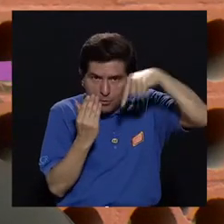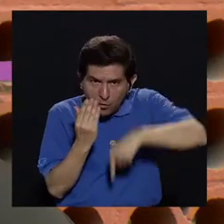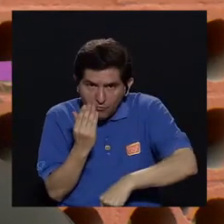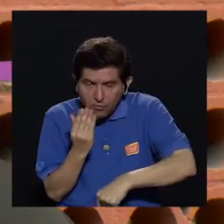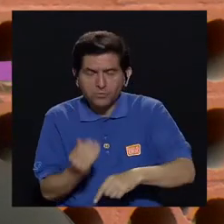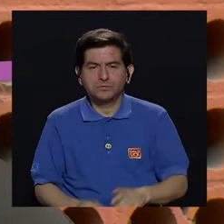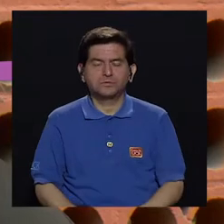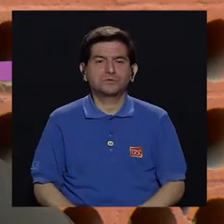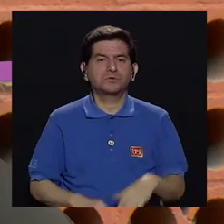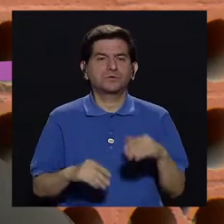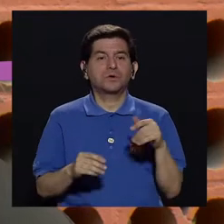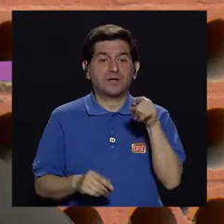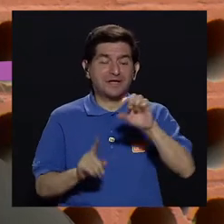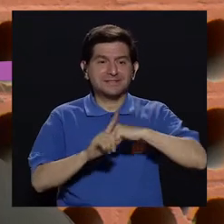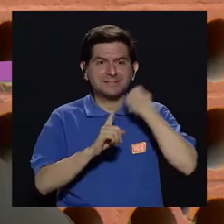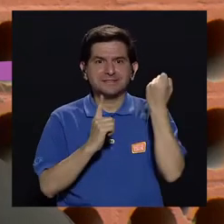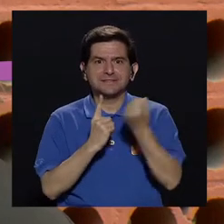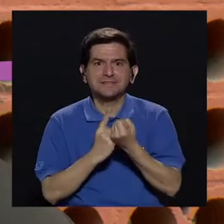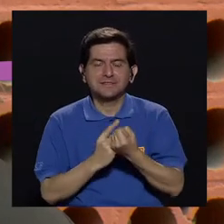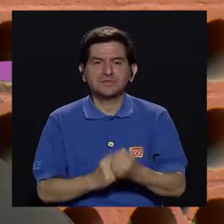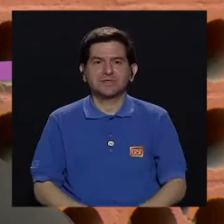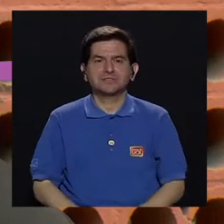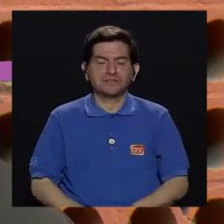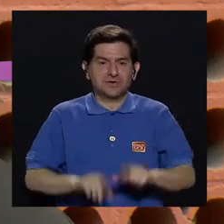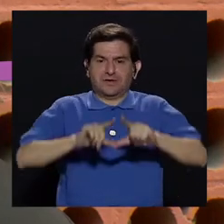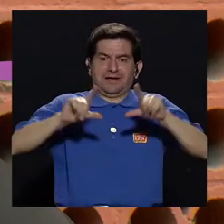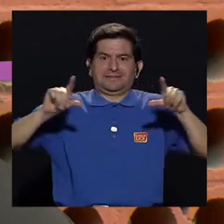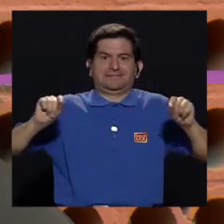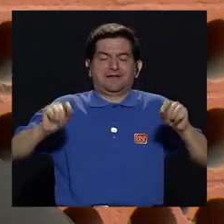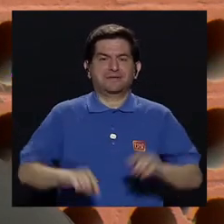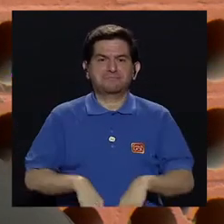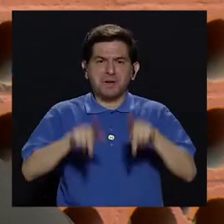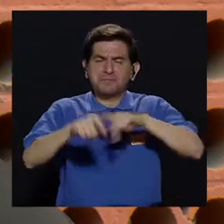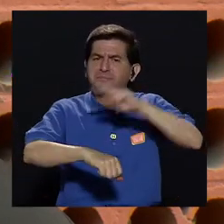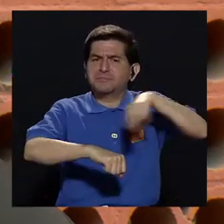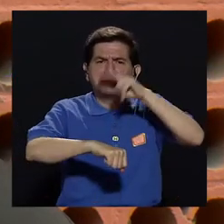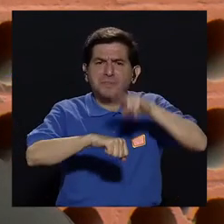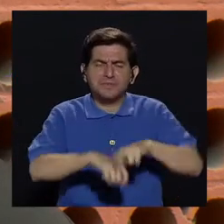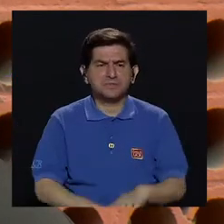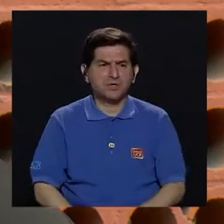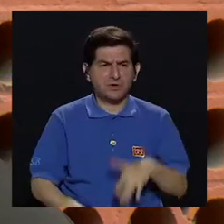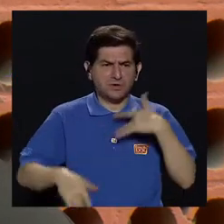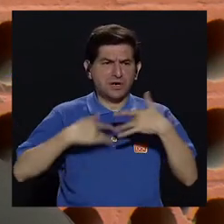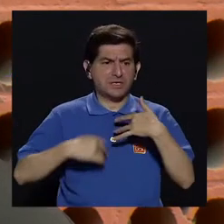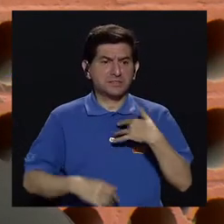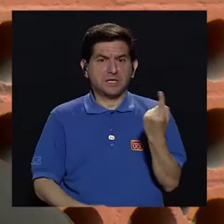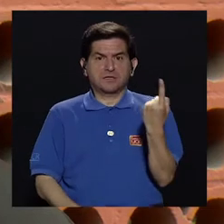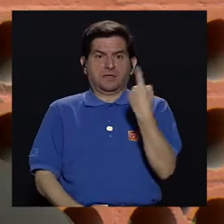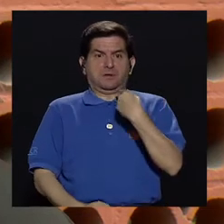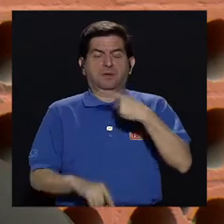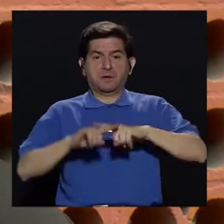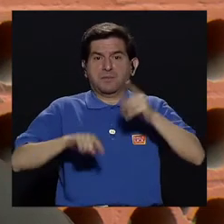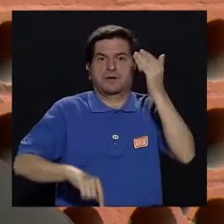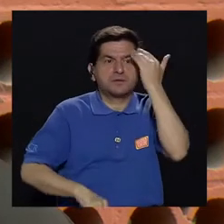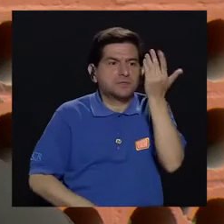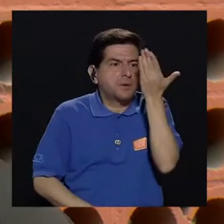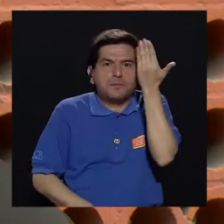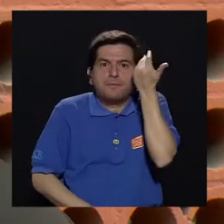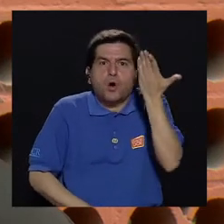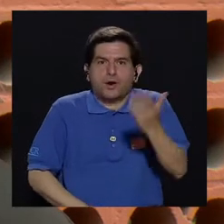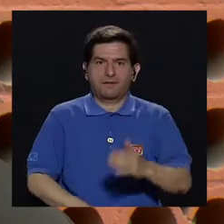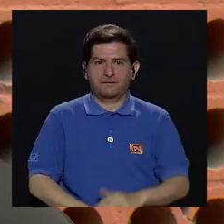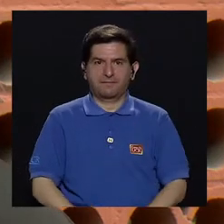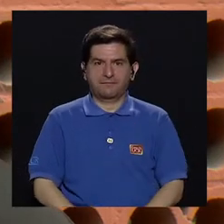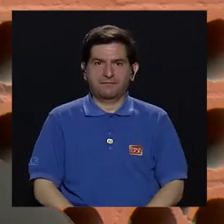es porque vamos a vivir un temor extremo. Las personas normalmente se sienten amenazadas, pero no saben